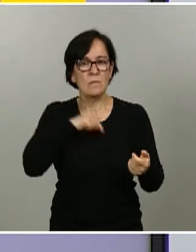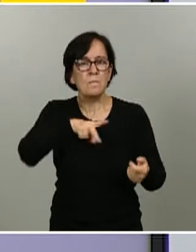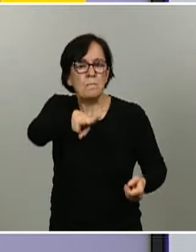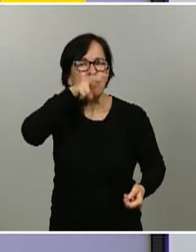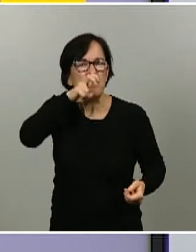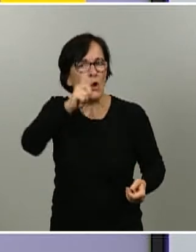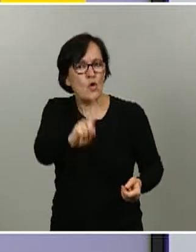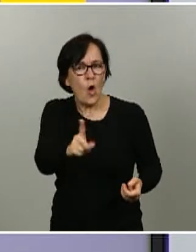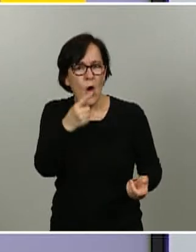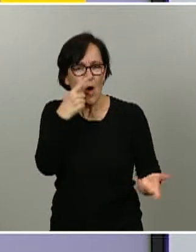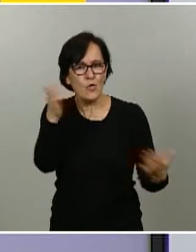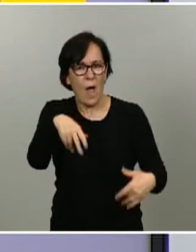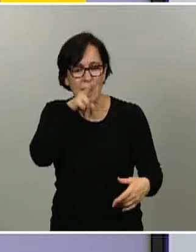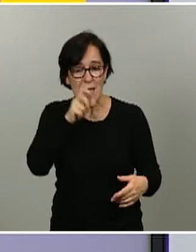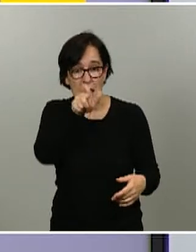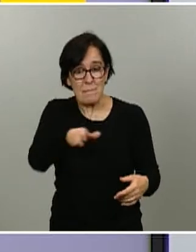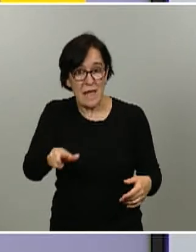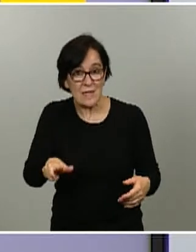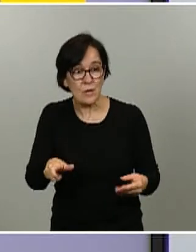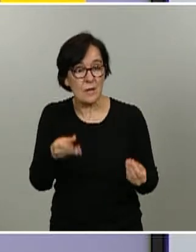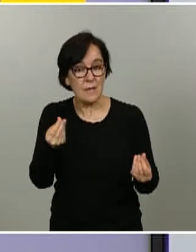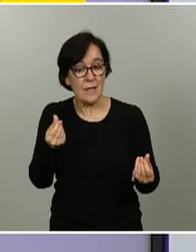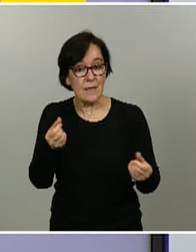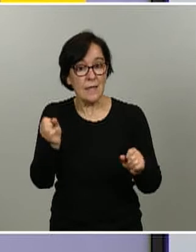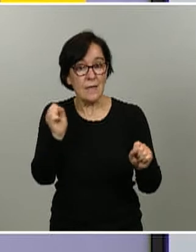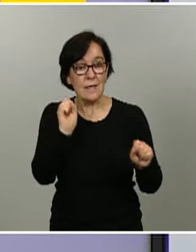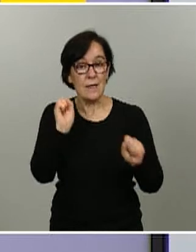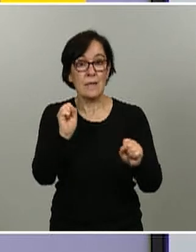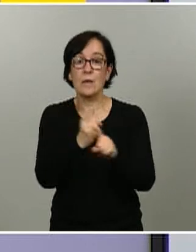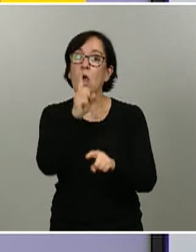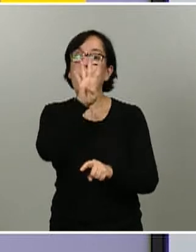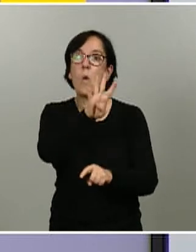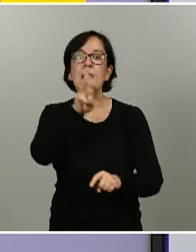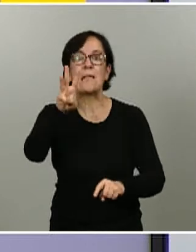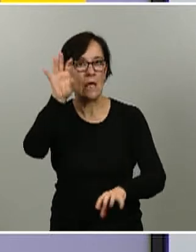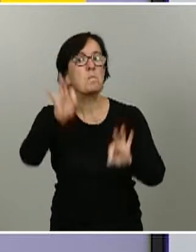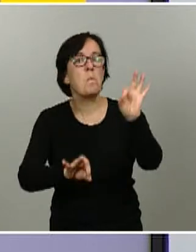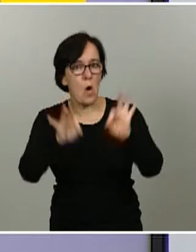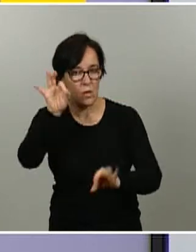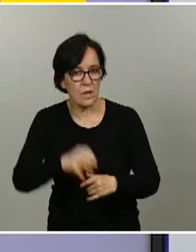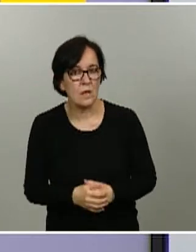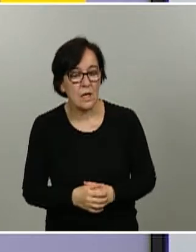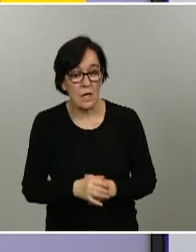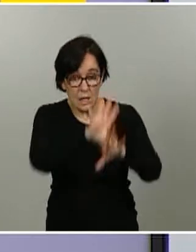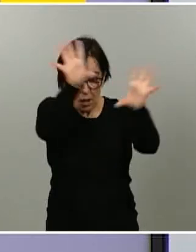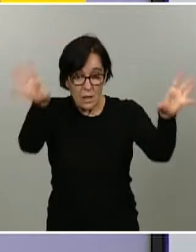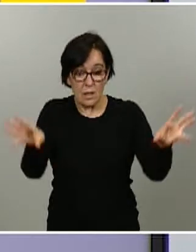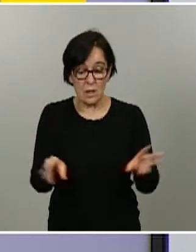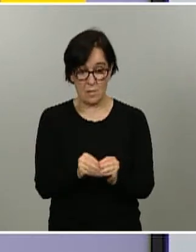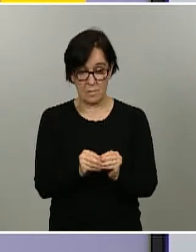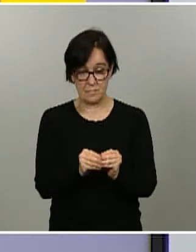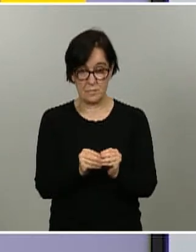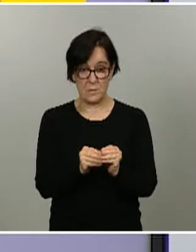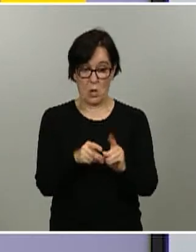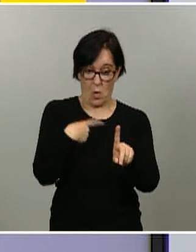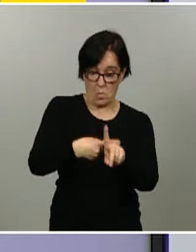entre estas personas la prevalencia ha sido de 43%. En global, de todos los positivos que hemos